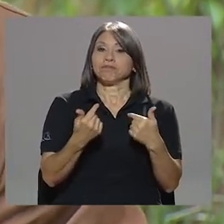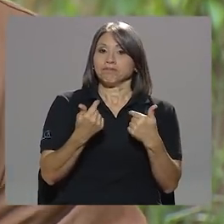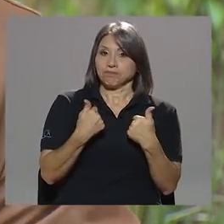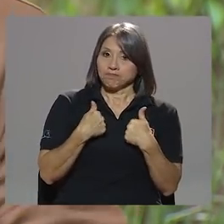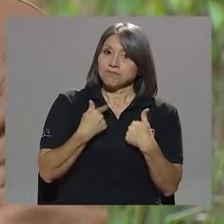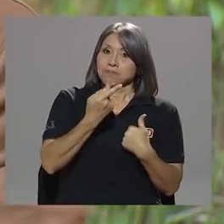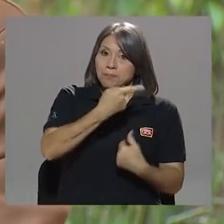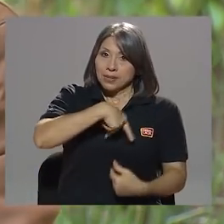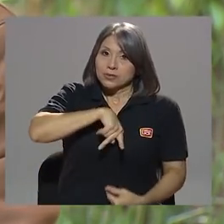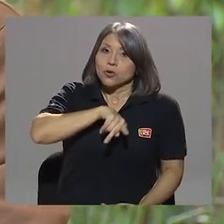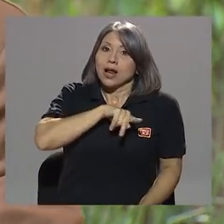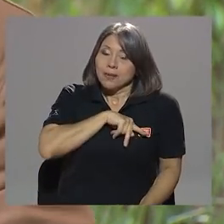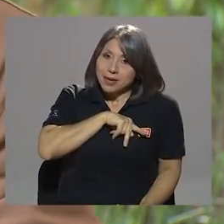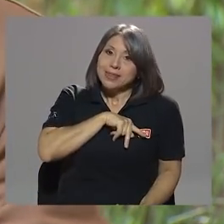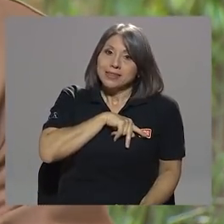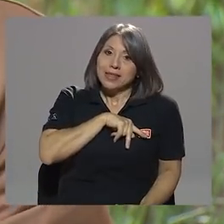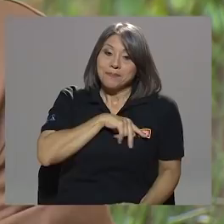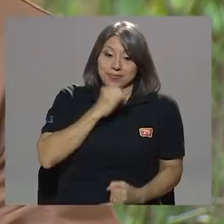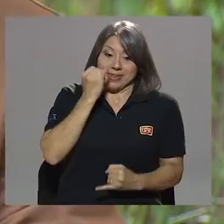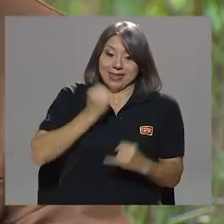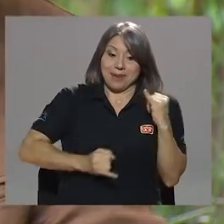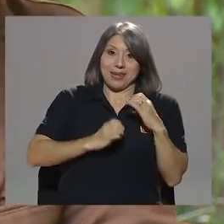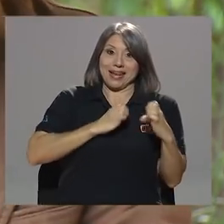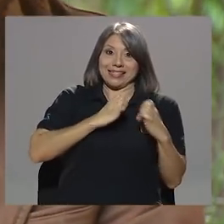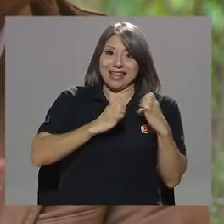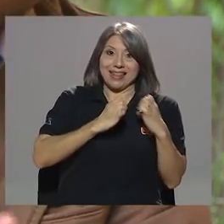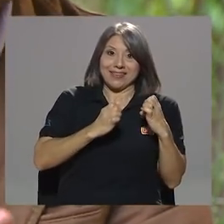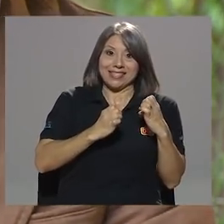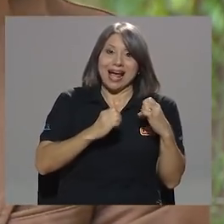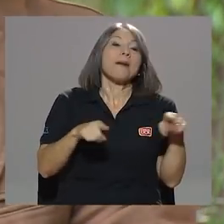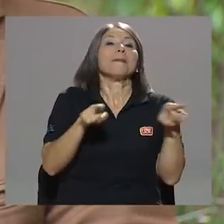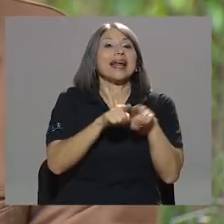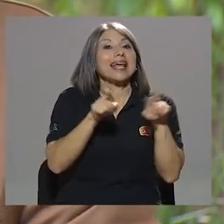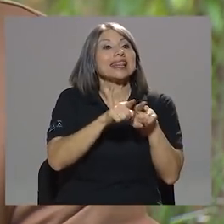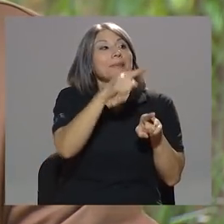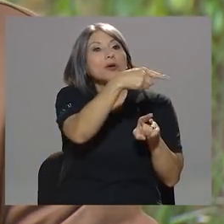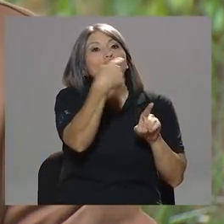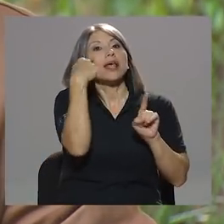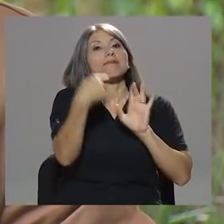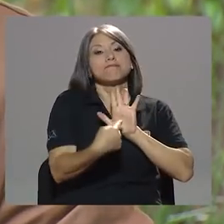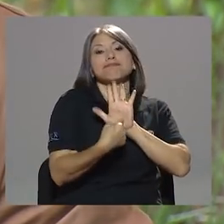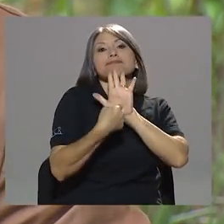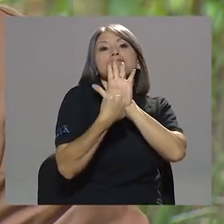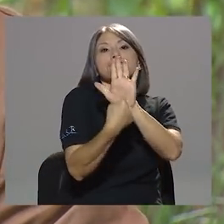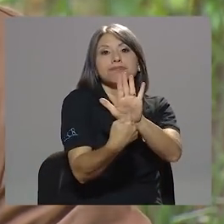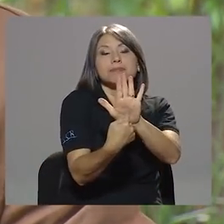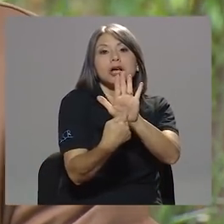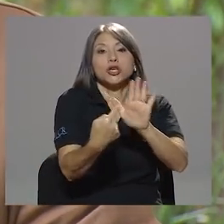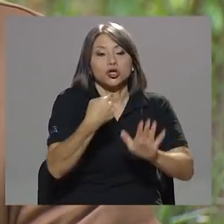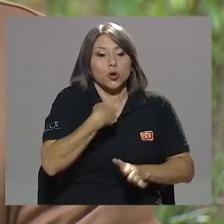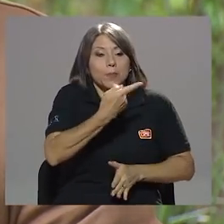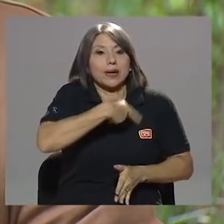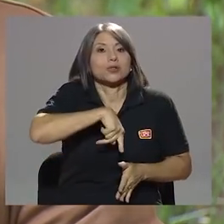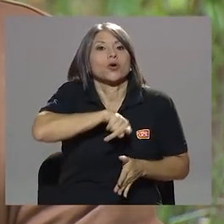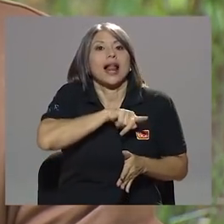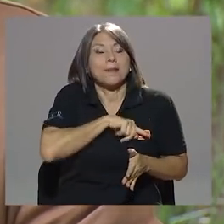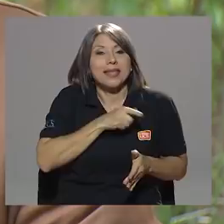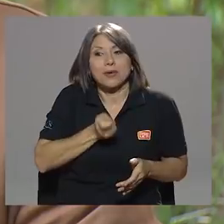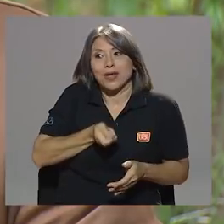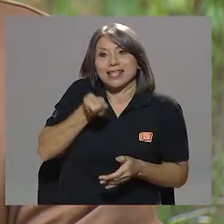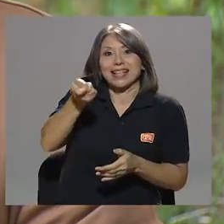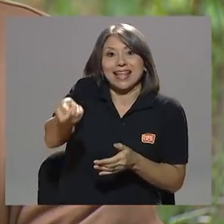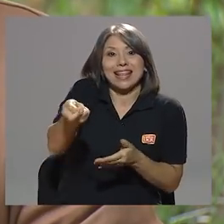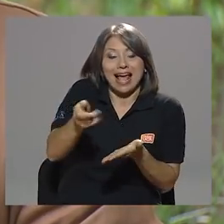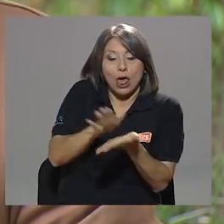Personalmente, voy a hacerle entrega al terminar esta entrevista, para que también se lo ponga a los televidentes, de una nota enviada en